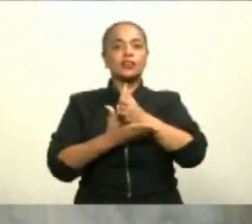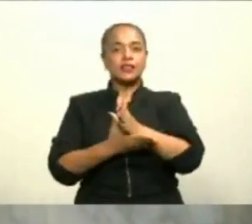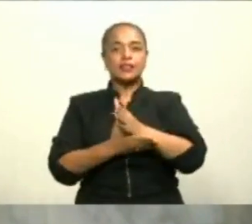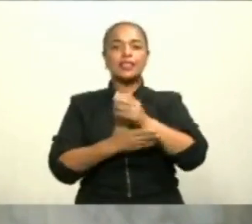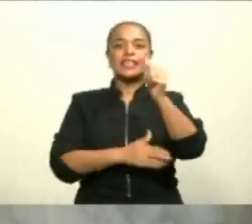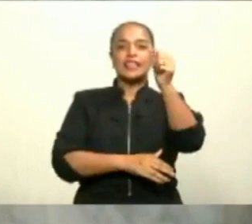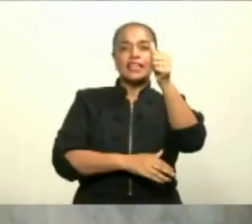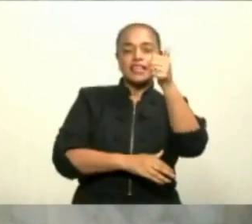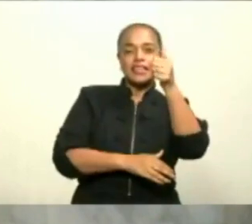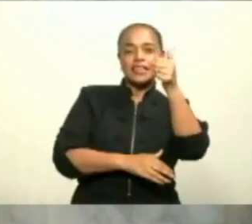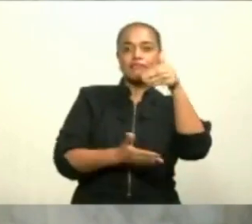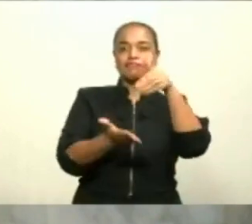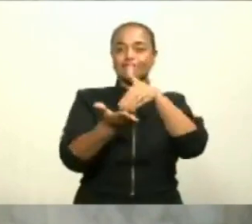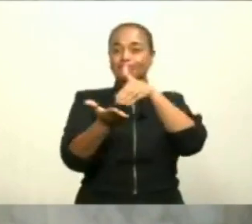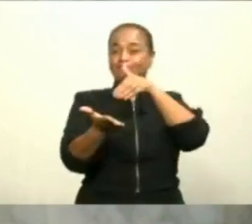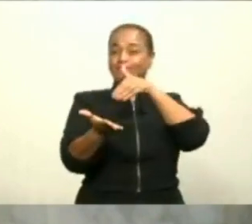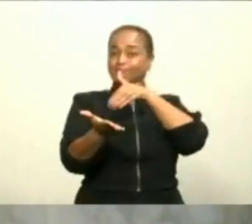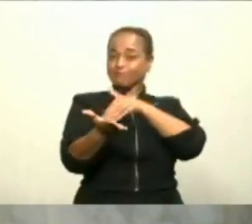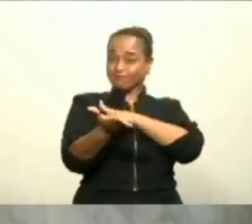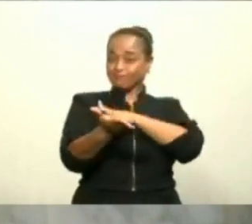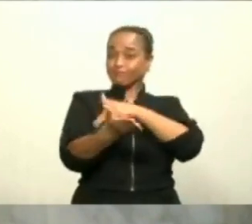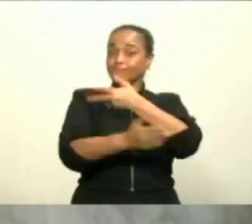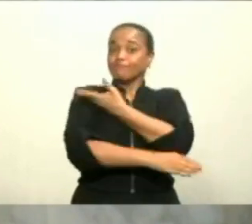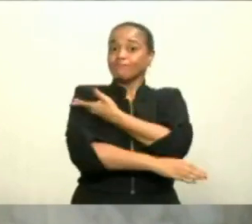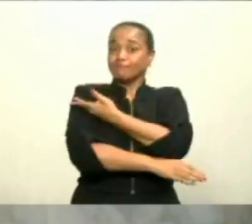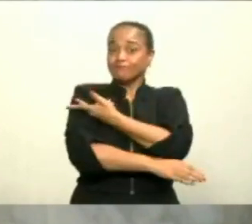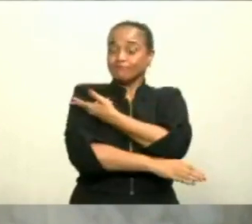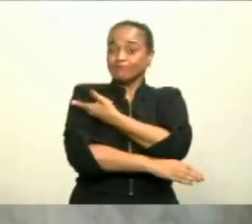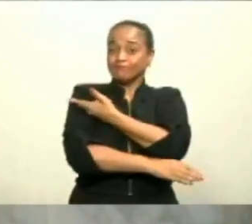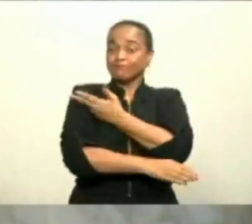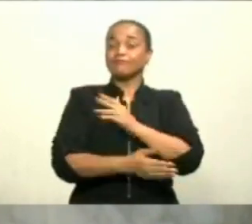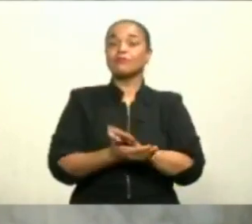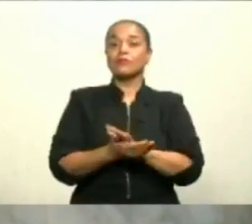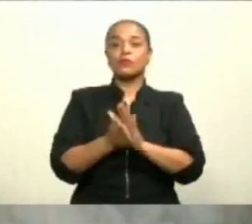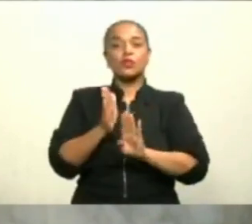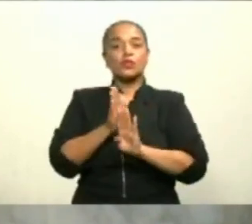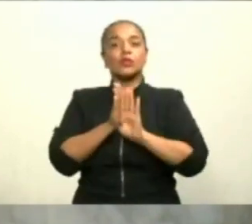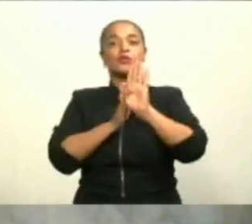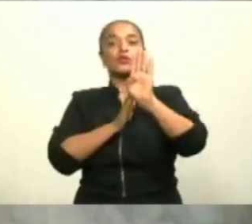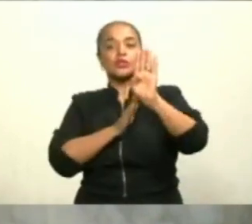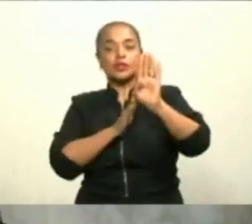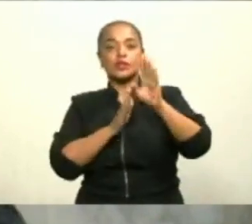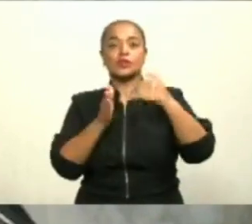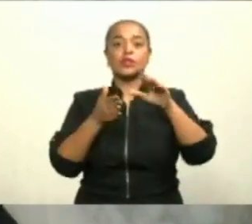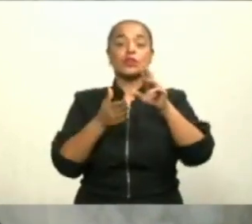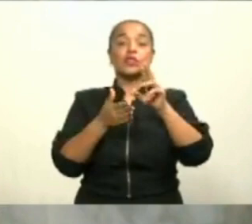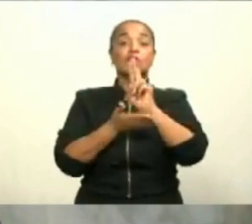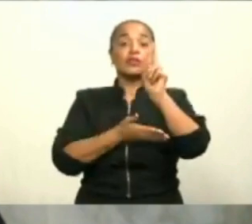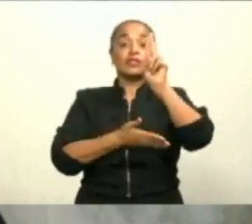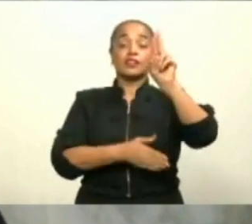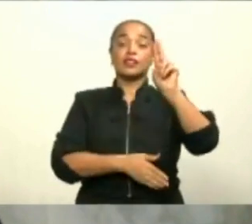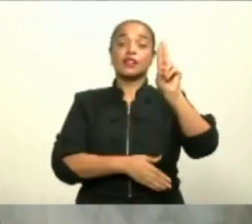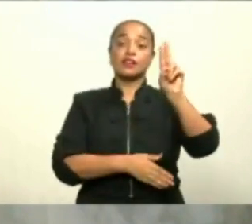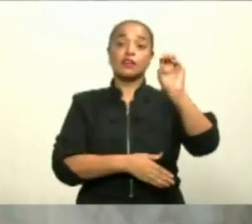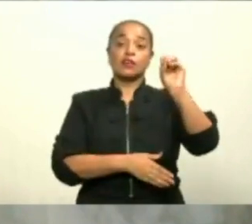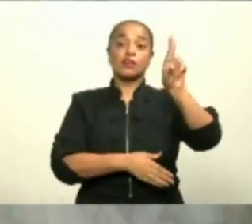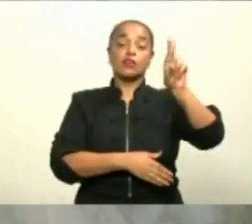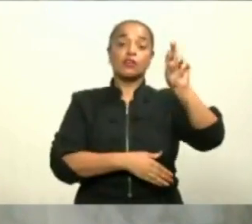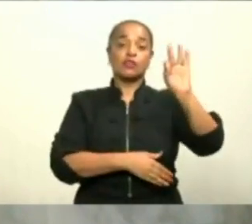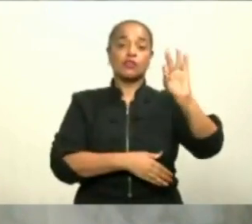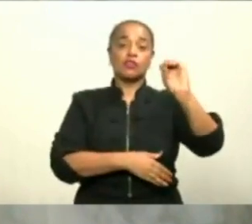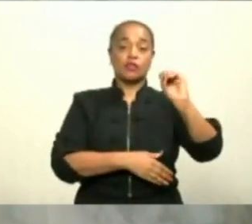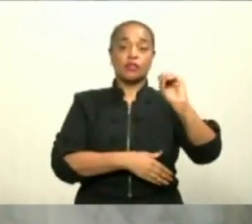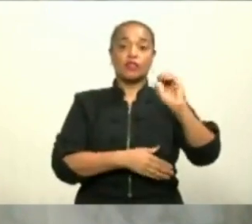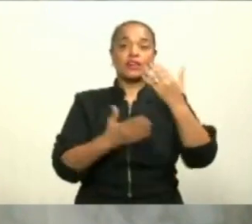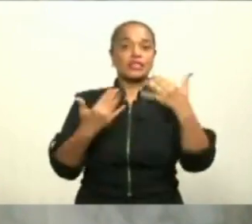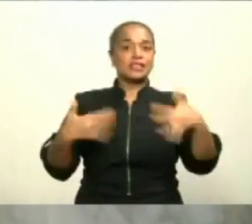de dosis de la vacuna candidata contra el COVID-19, desarrollada por AstraZeneca y la Universidad de Oxford, estaría disponible a